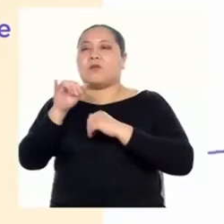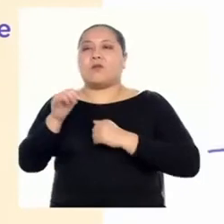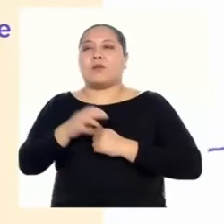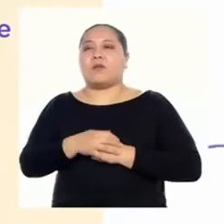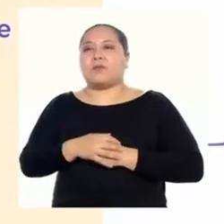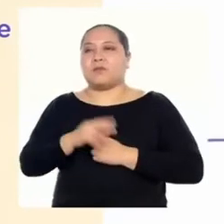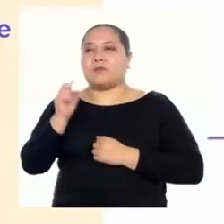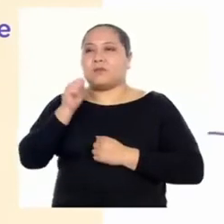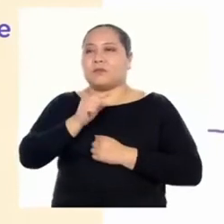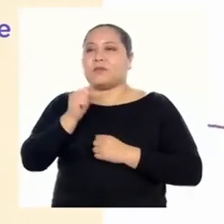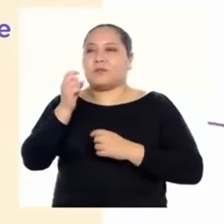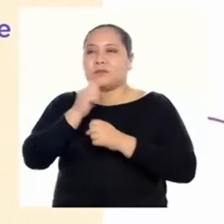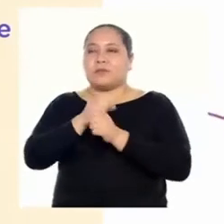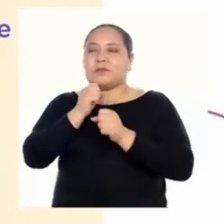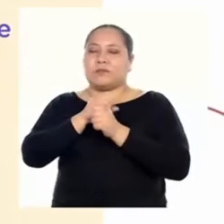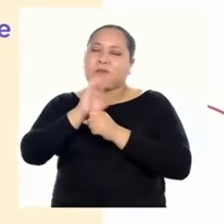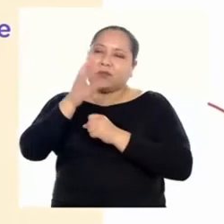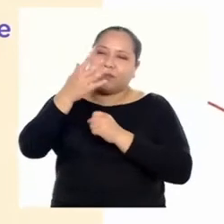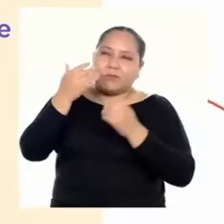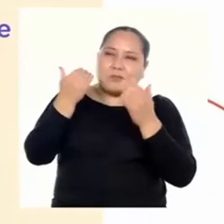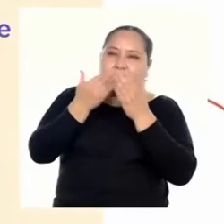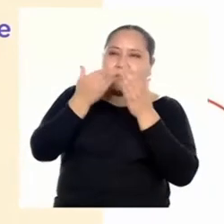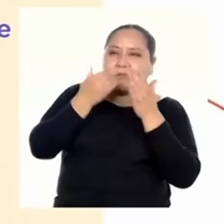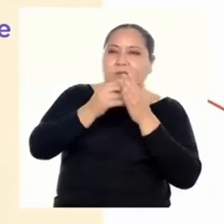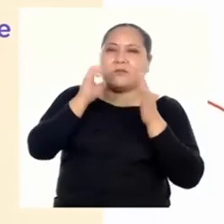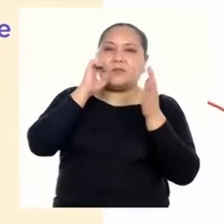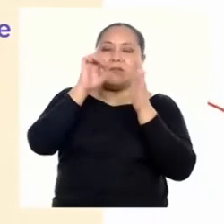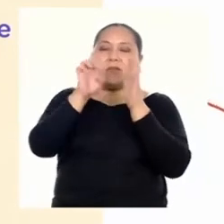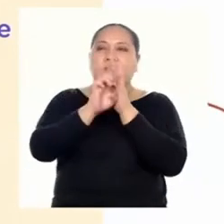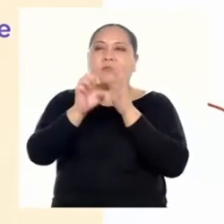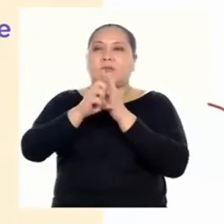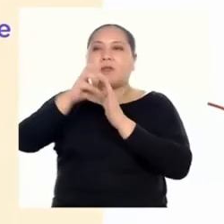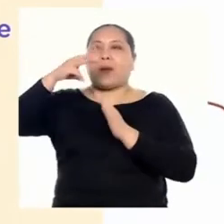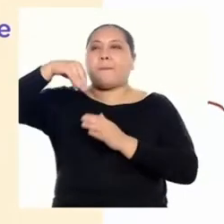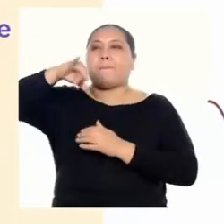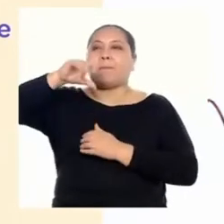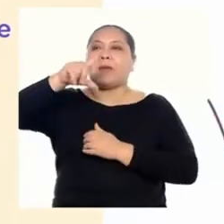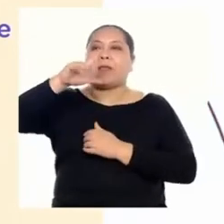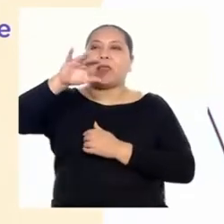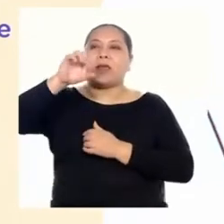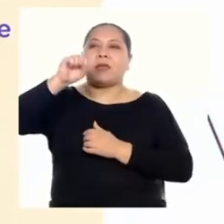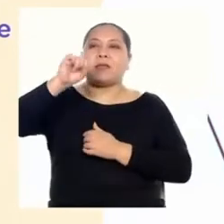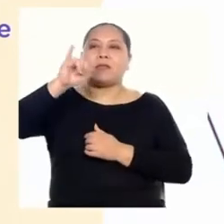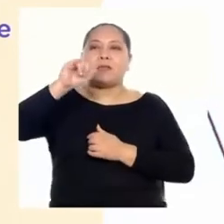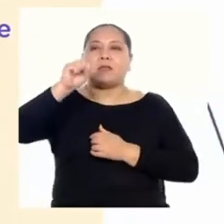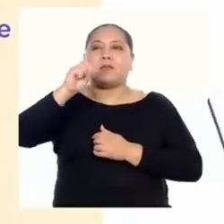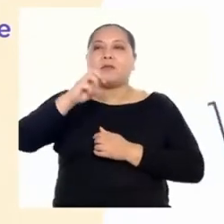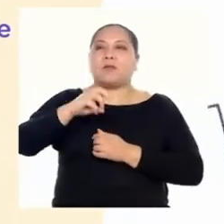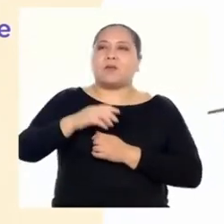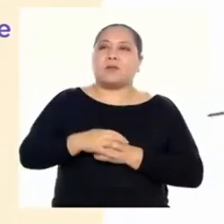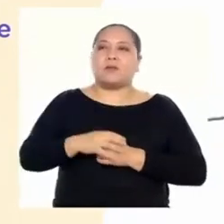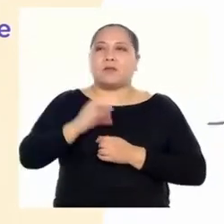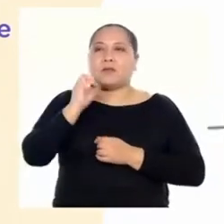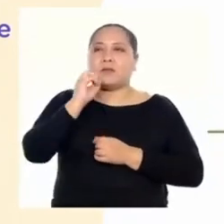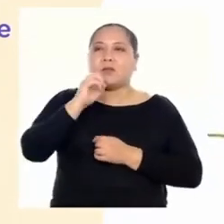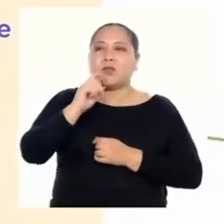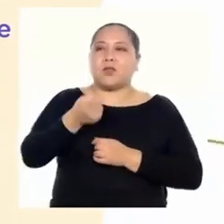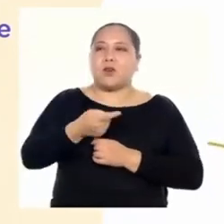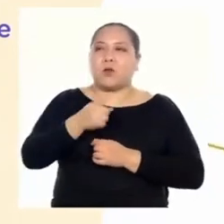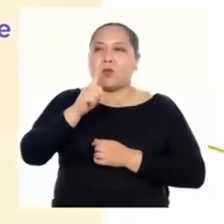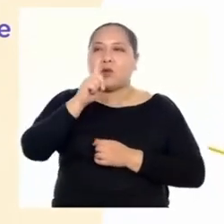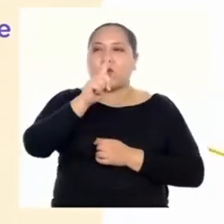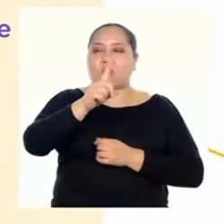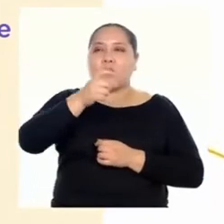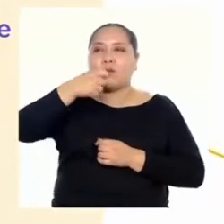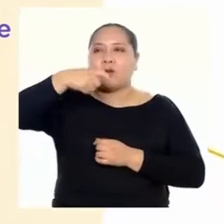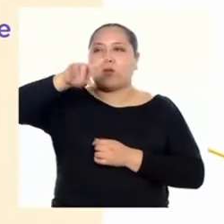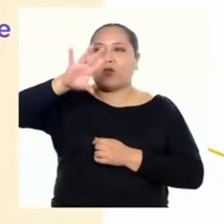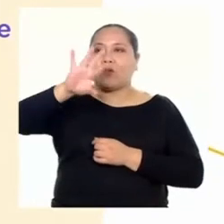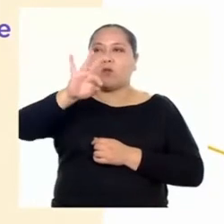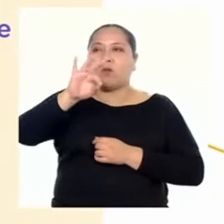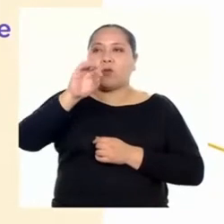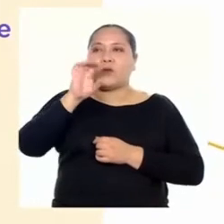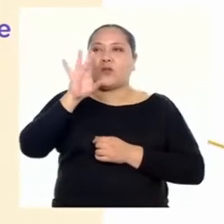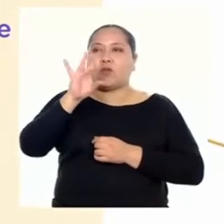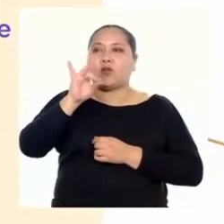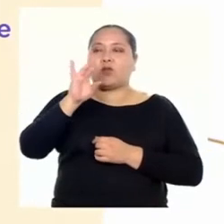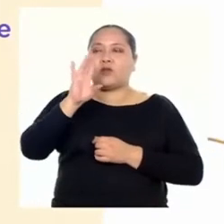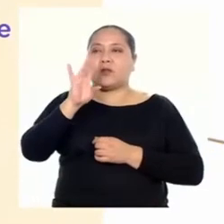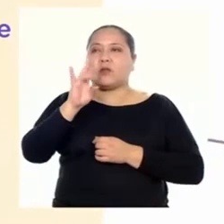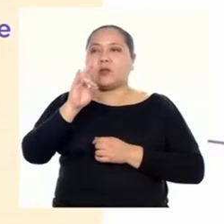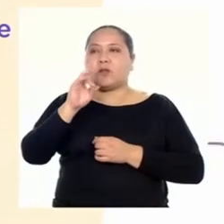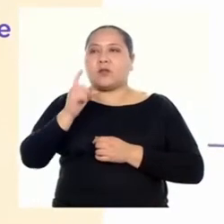Y así, trabajar con aproximaciones, por ejemplo, al milésimo. 0,1987